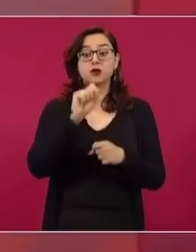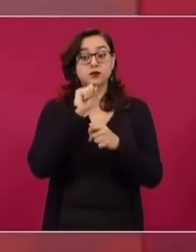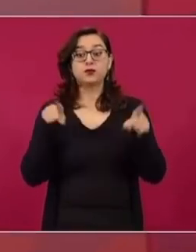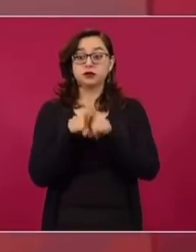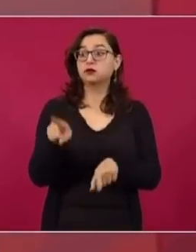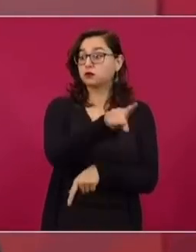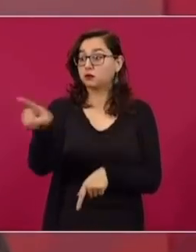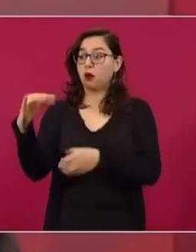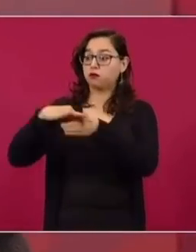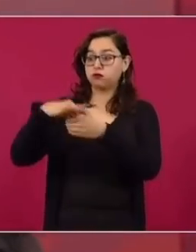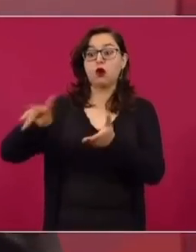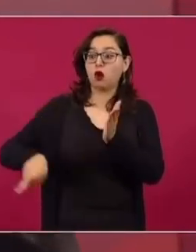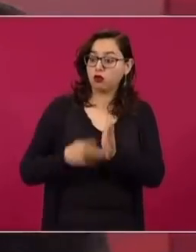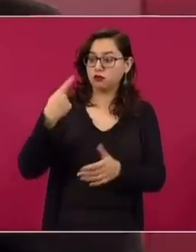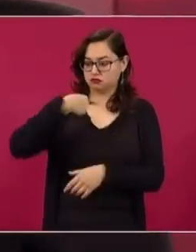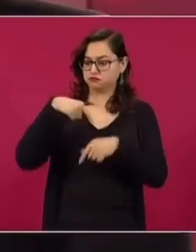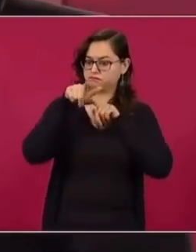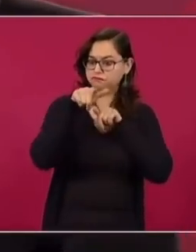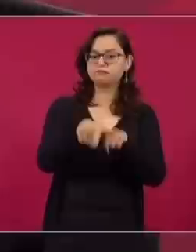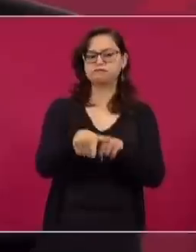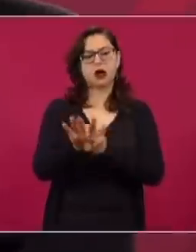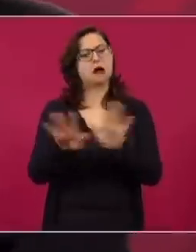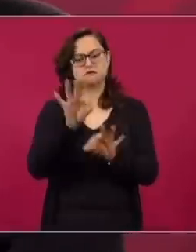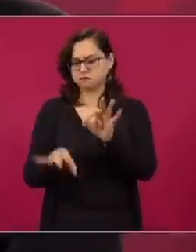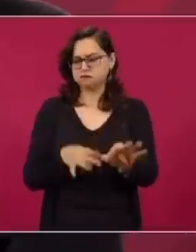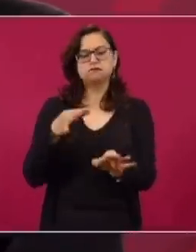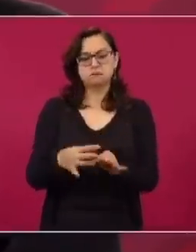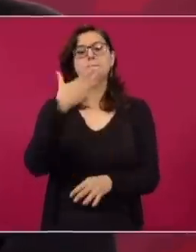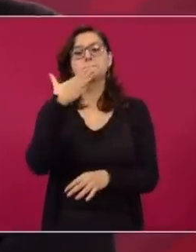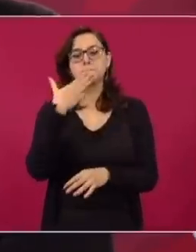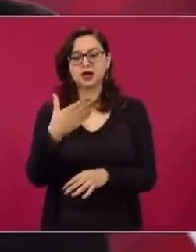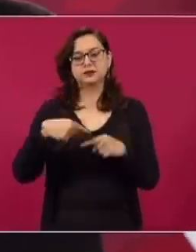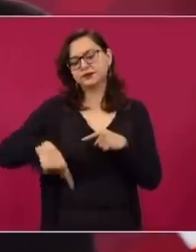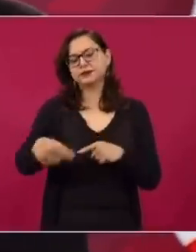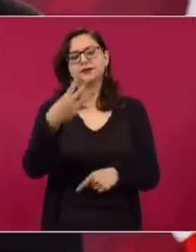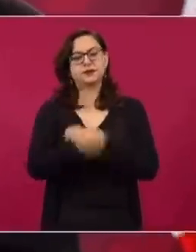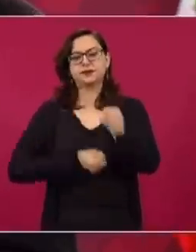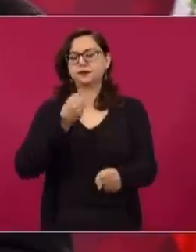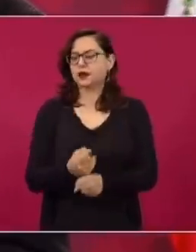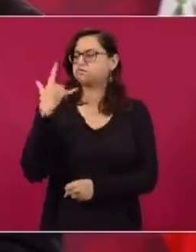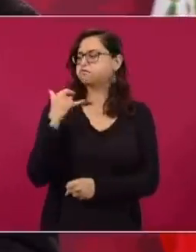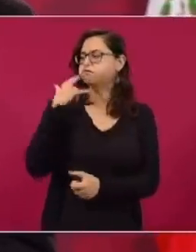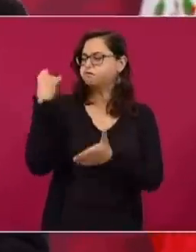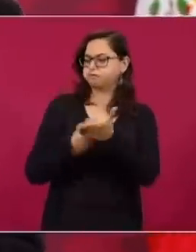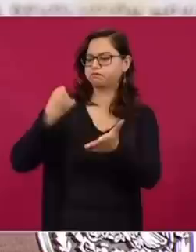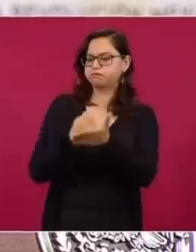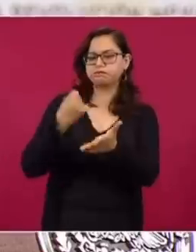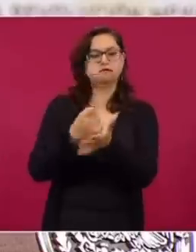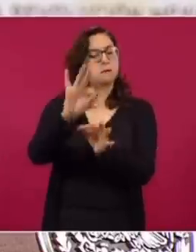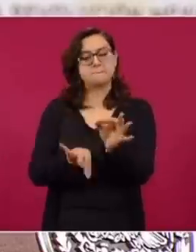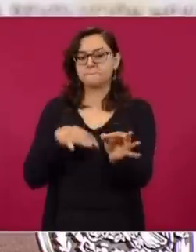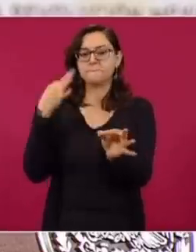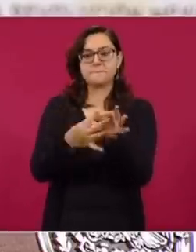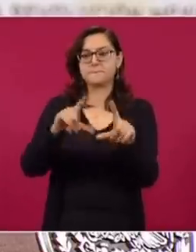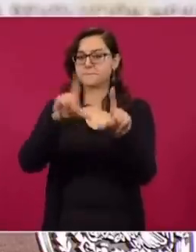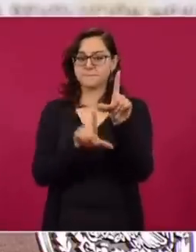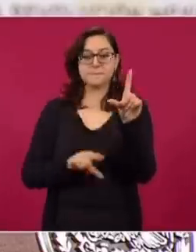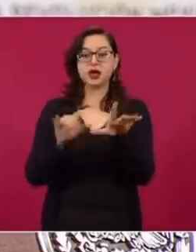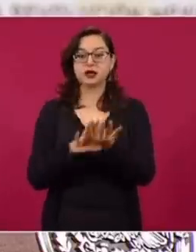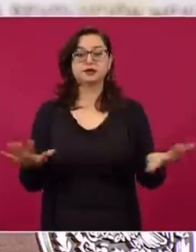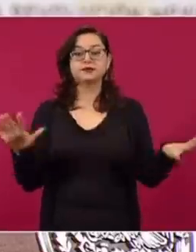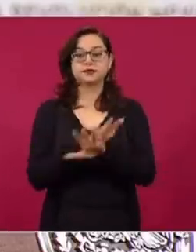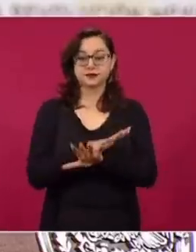concluir y vamos a cerrar un ciclo de lucha por la transformación de nuestro país